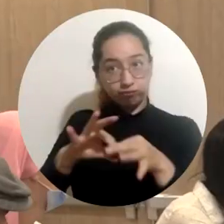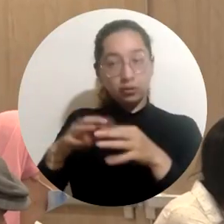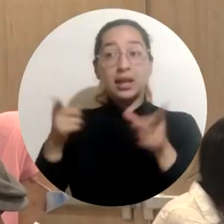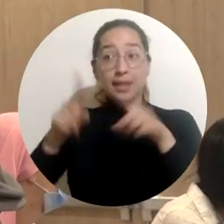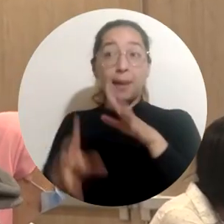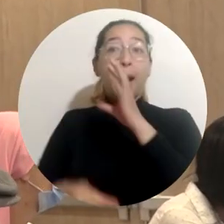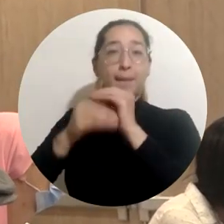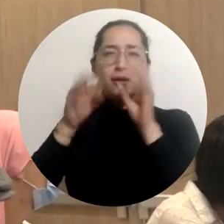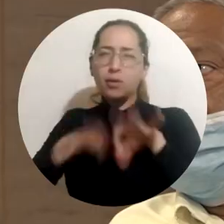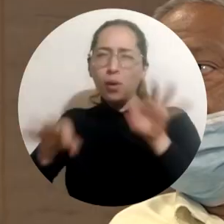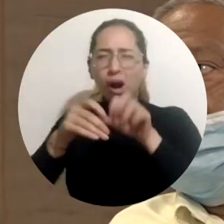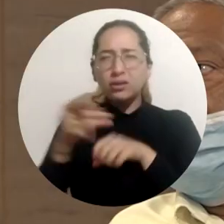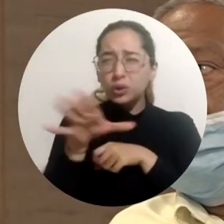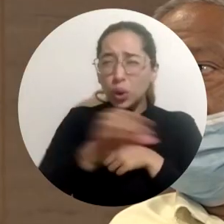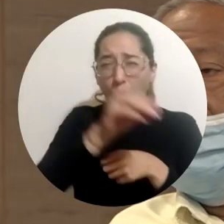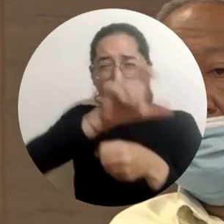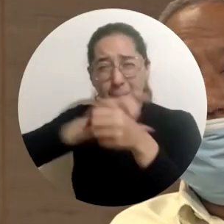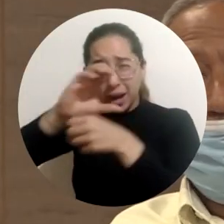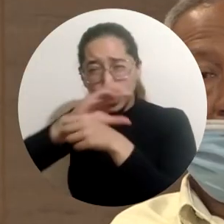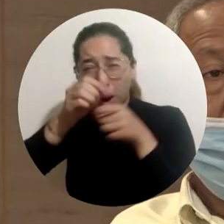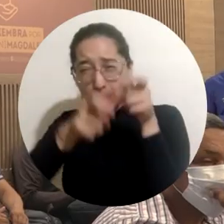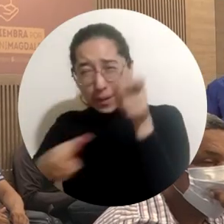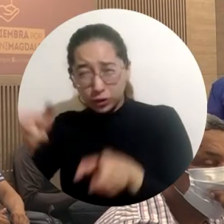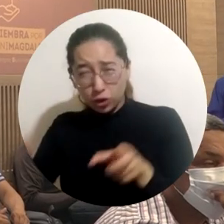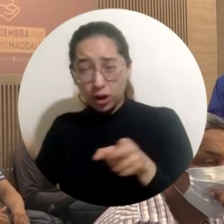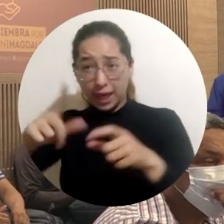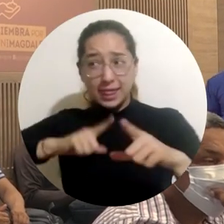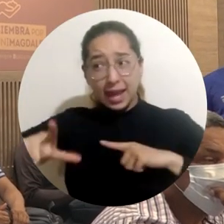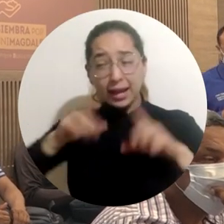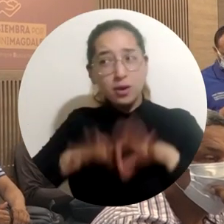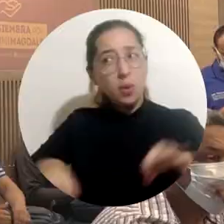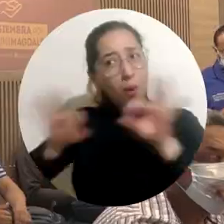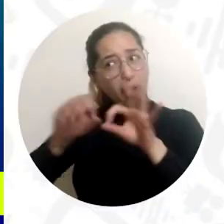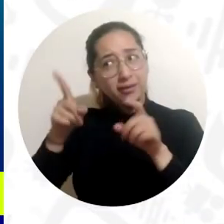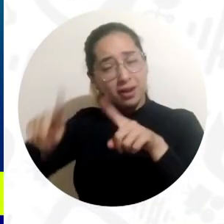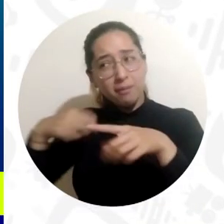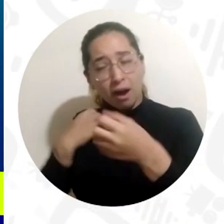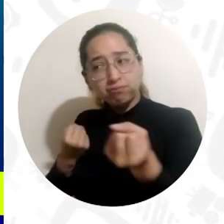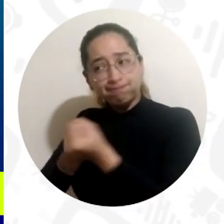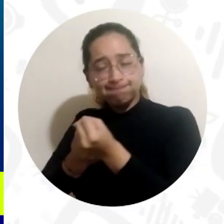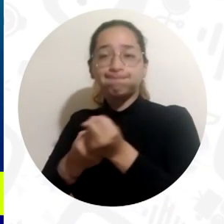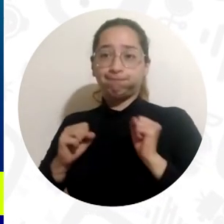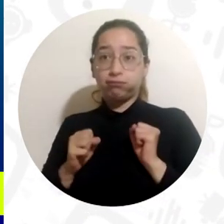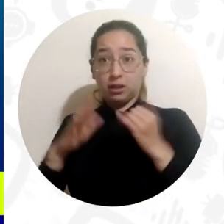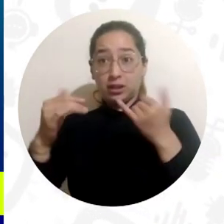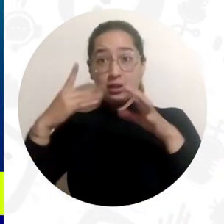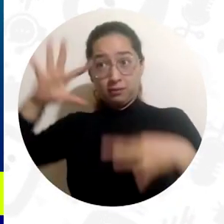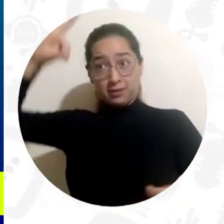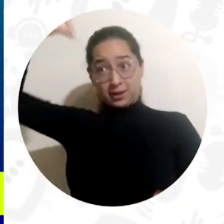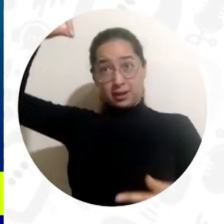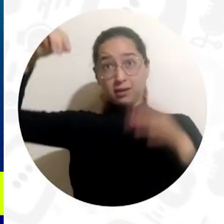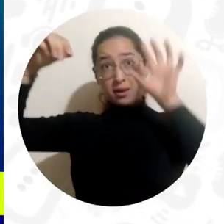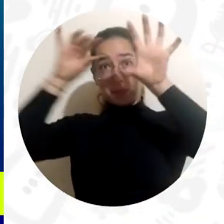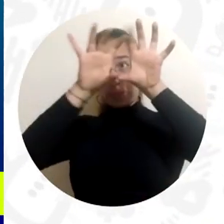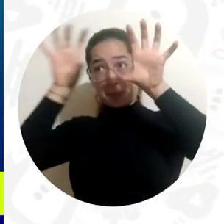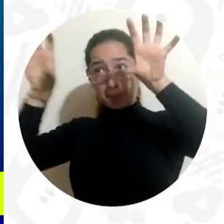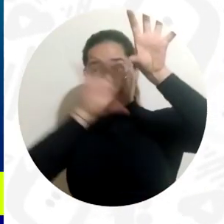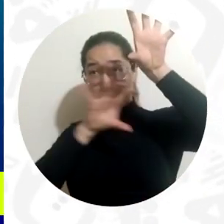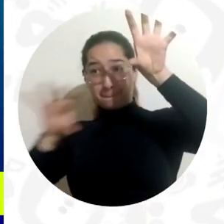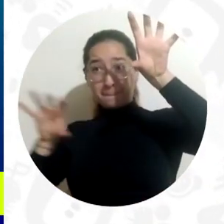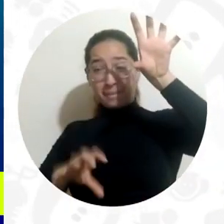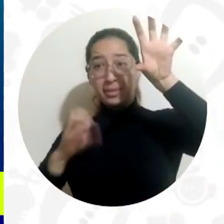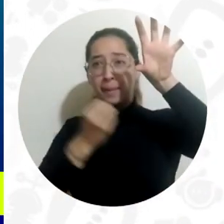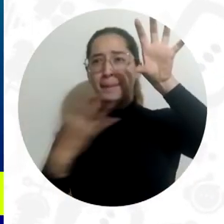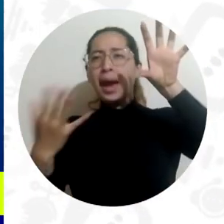el aporte de la ciudadanía, en especial los líderes que hoy nos acompañan. Y hemos hecho público el cartel de las siluetas